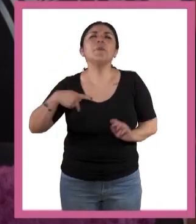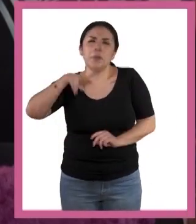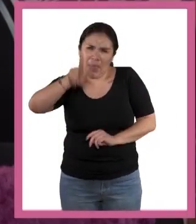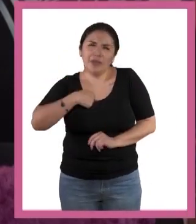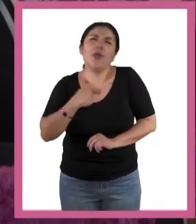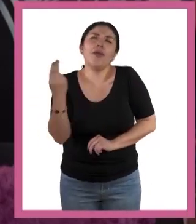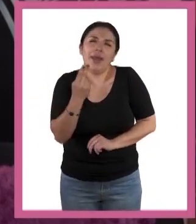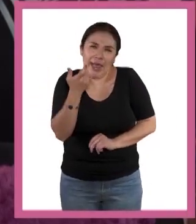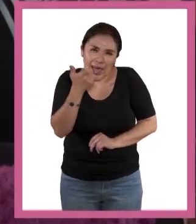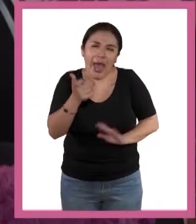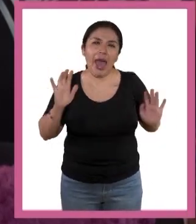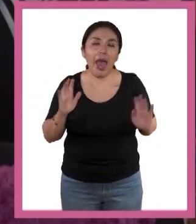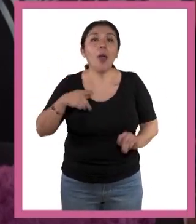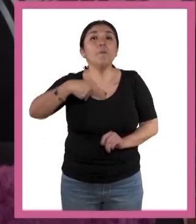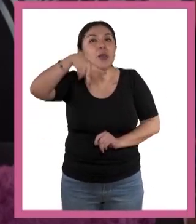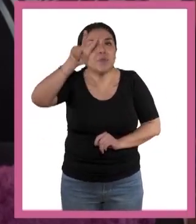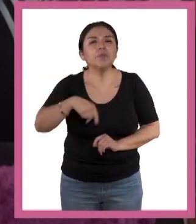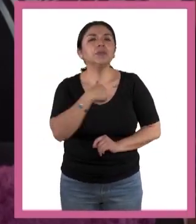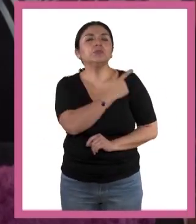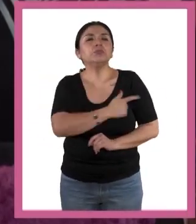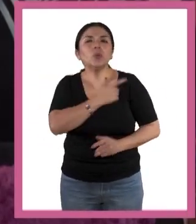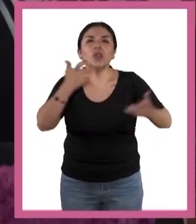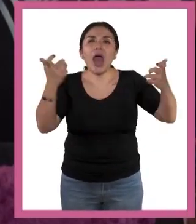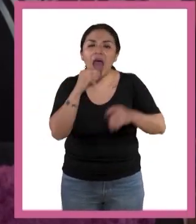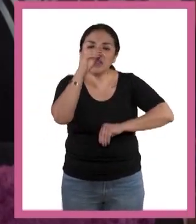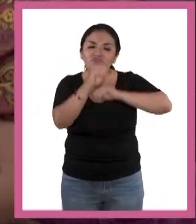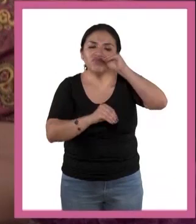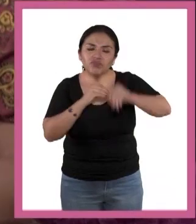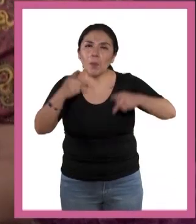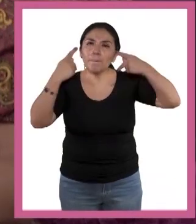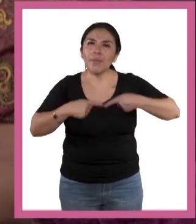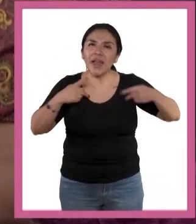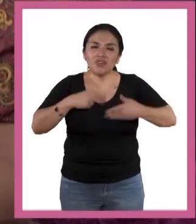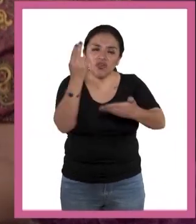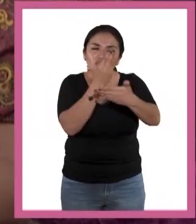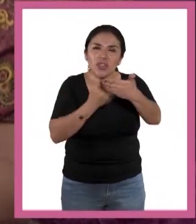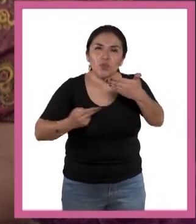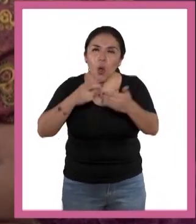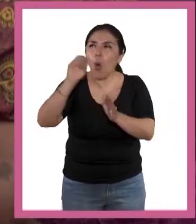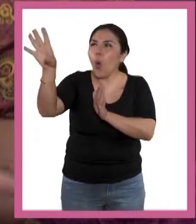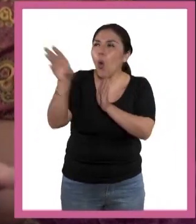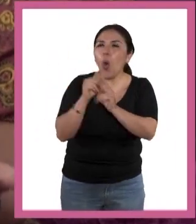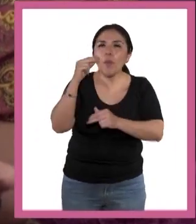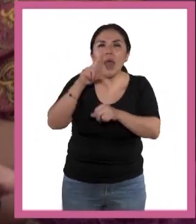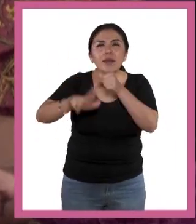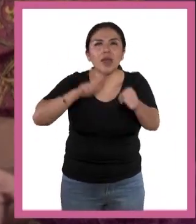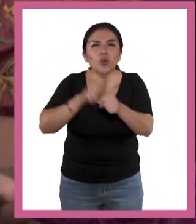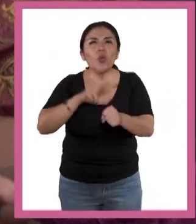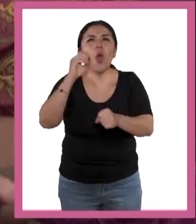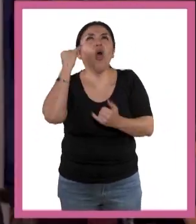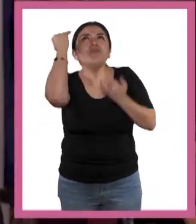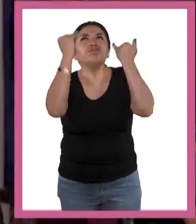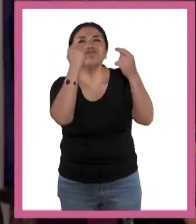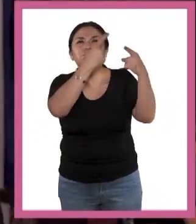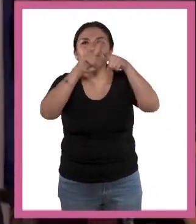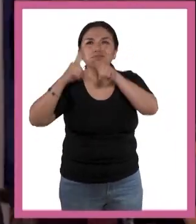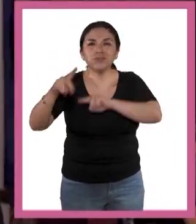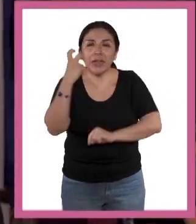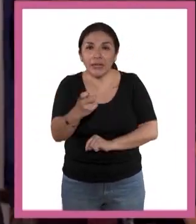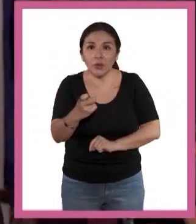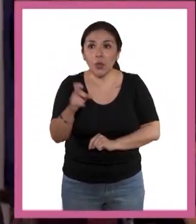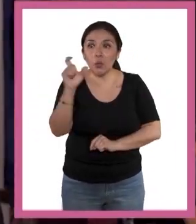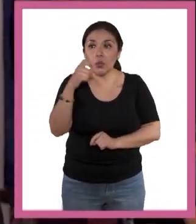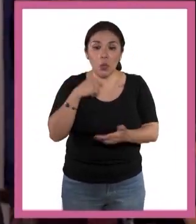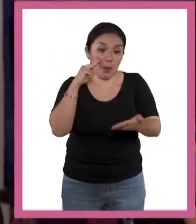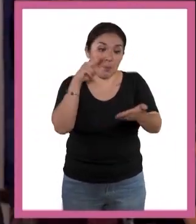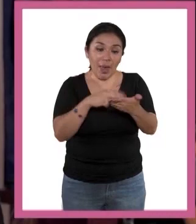lo necesito, sino porque de verdad me gusta crear personajes, copiar de la naturaleza o inventar mundos distintos. Cuando veo que un